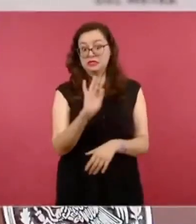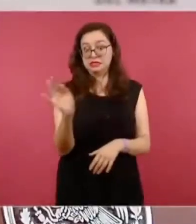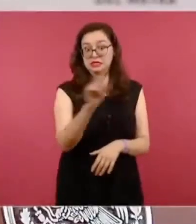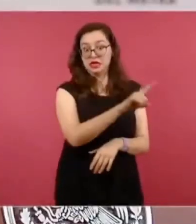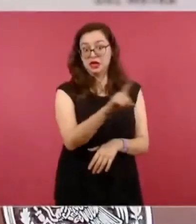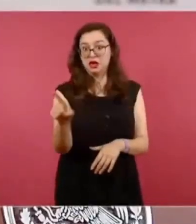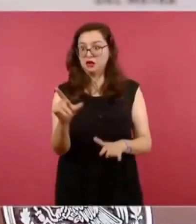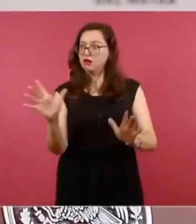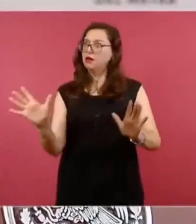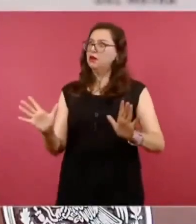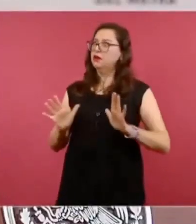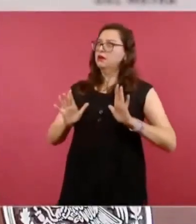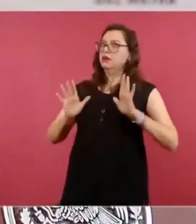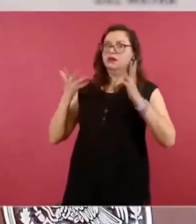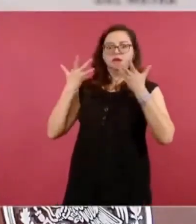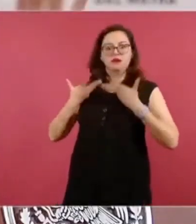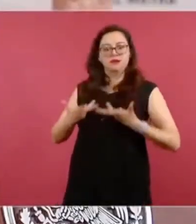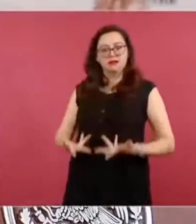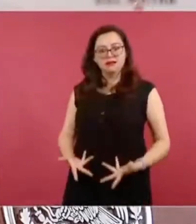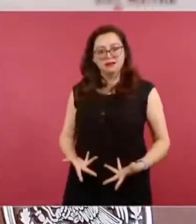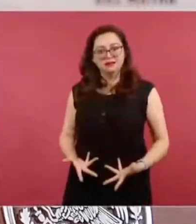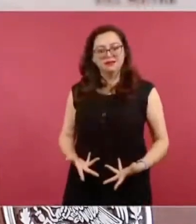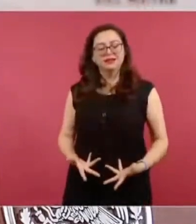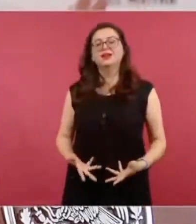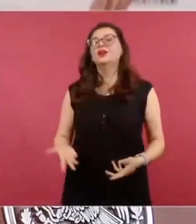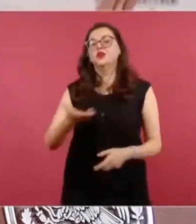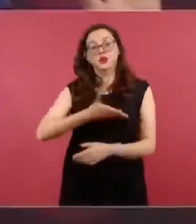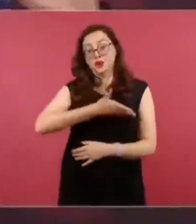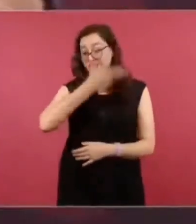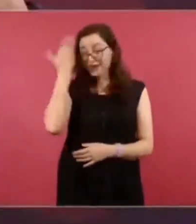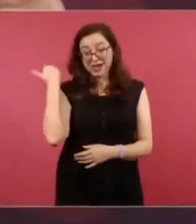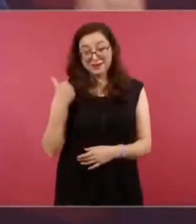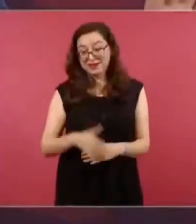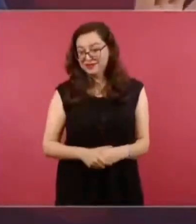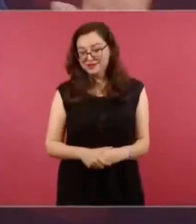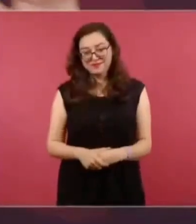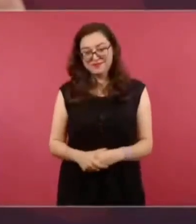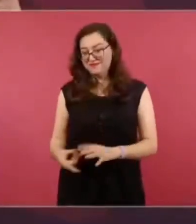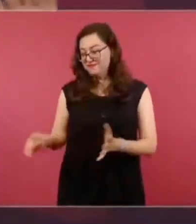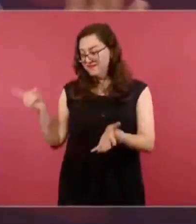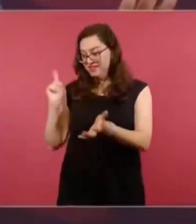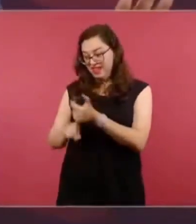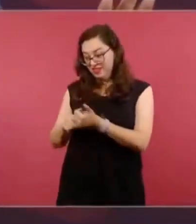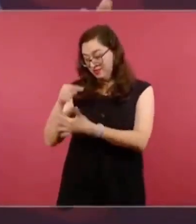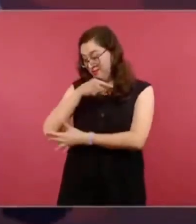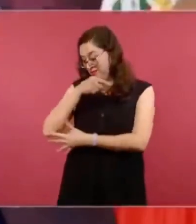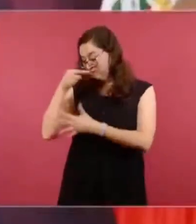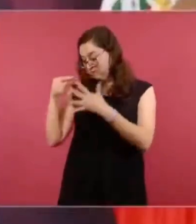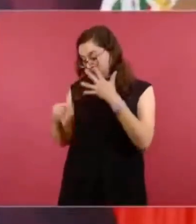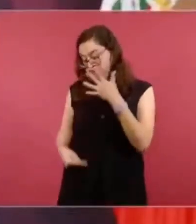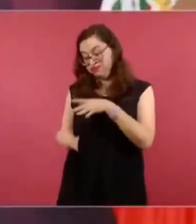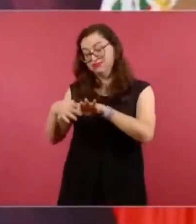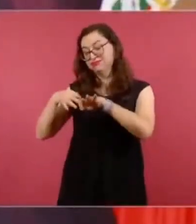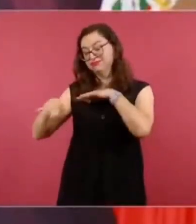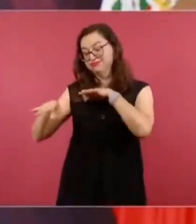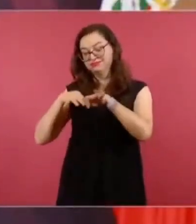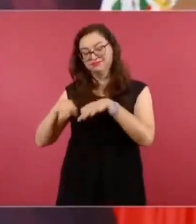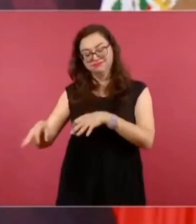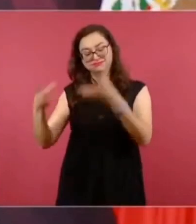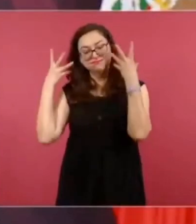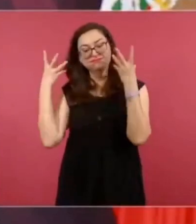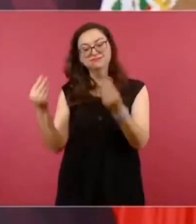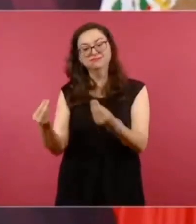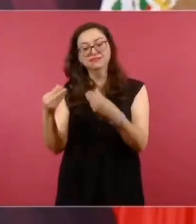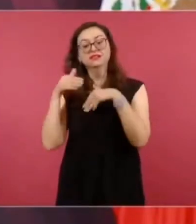no saben de cuántas cosas hemos hemos hecho en el